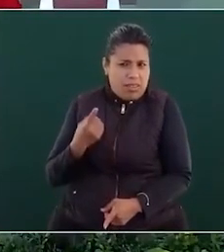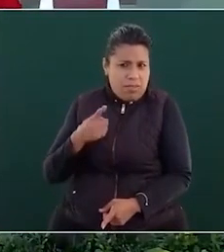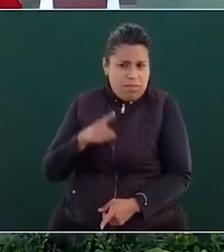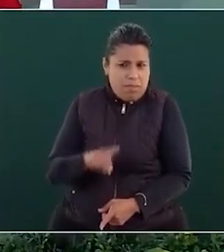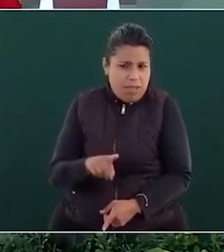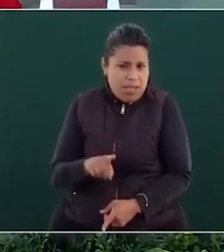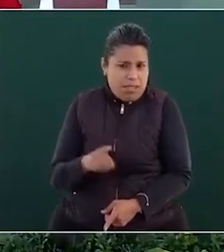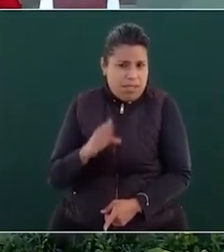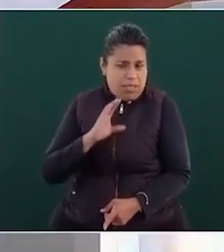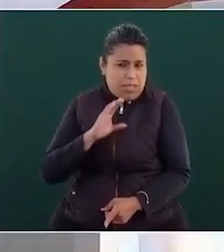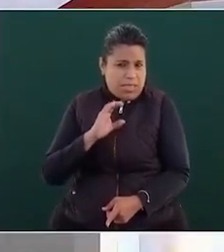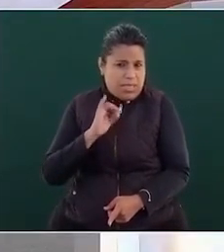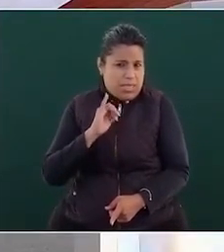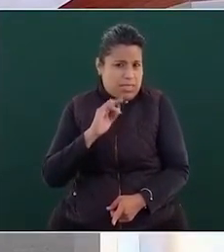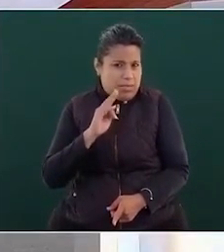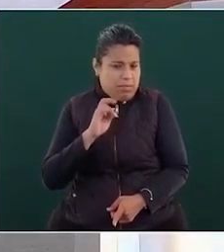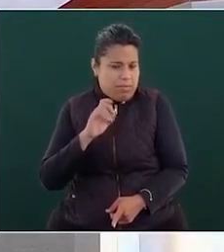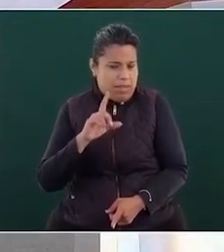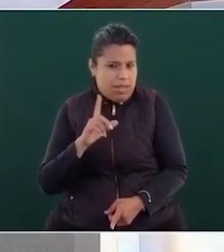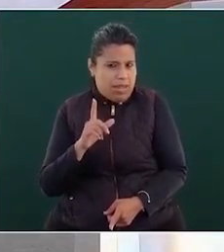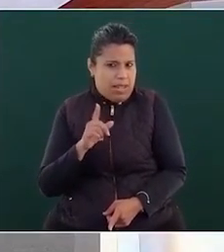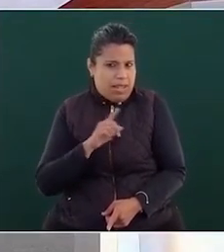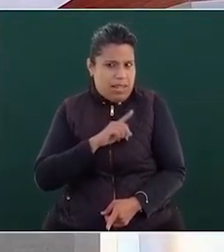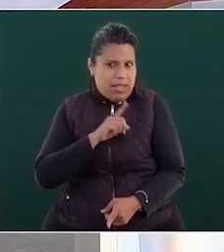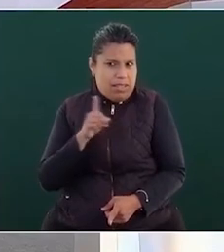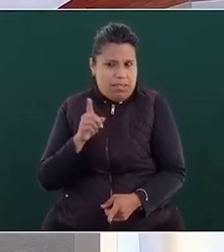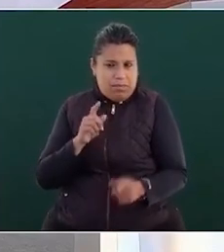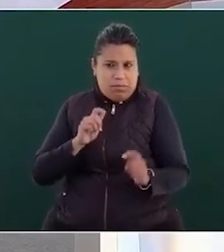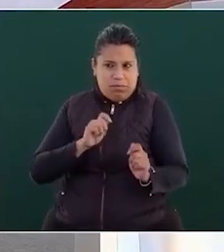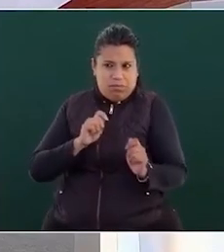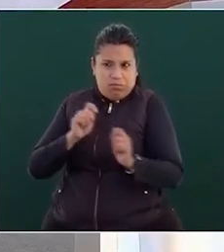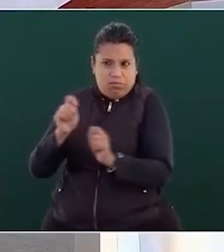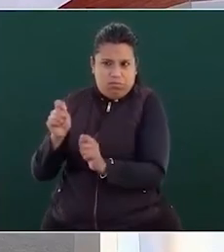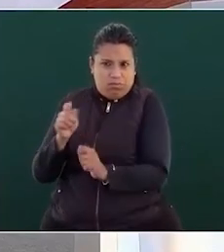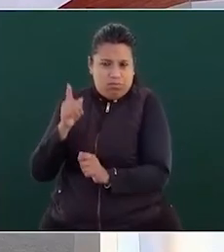a las fuerzas armadas